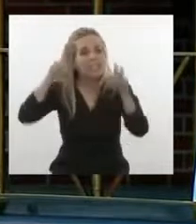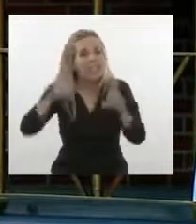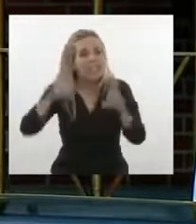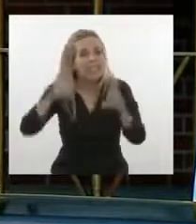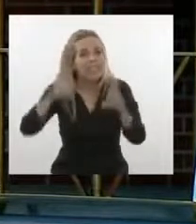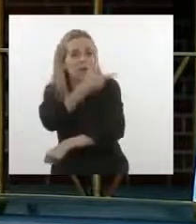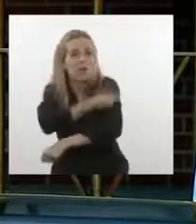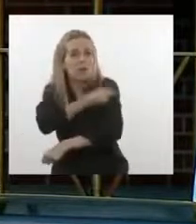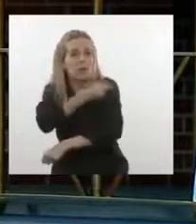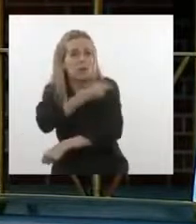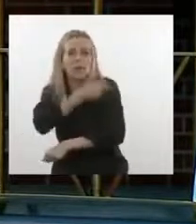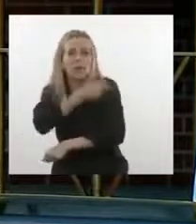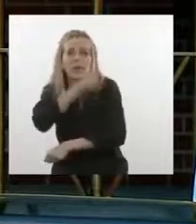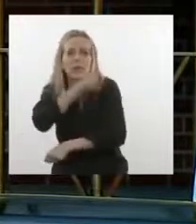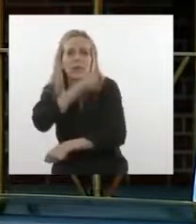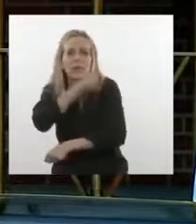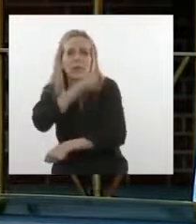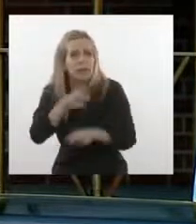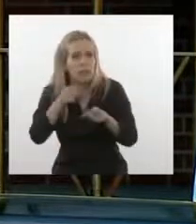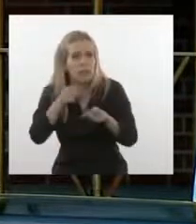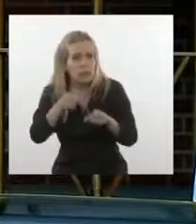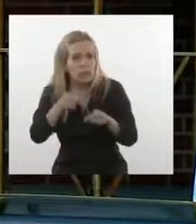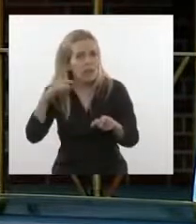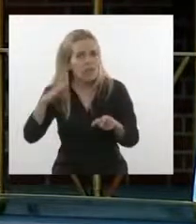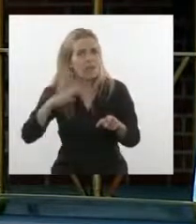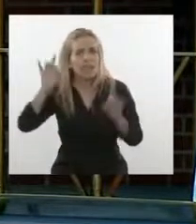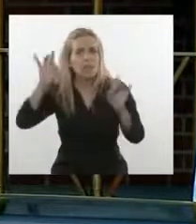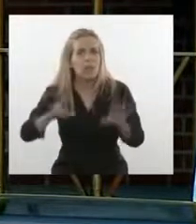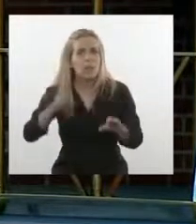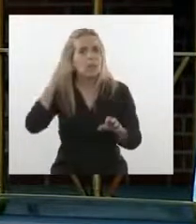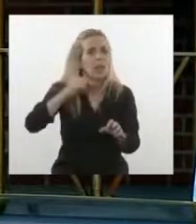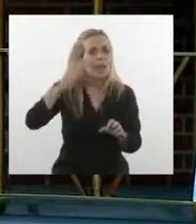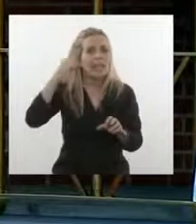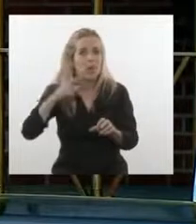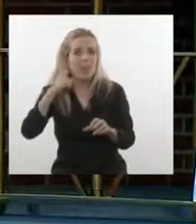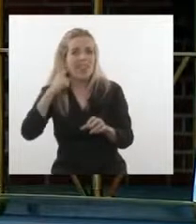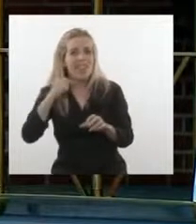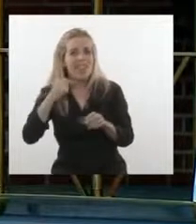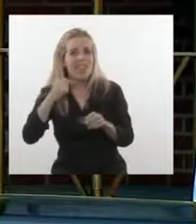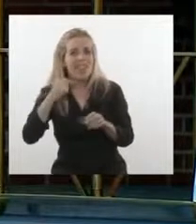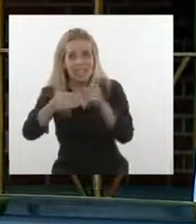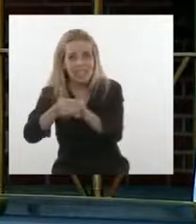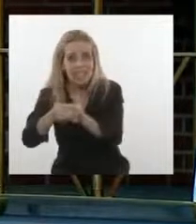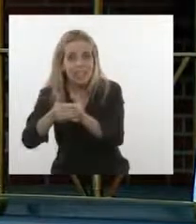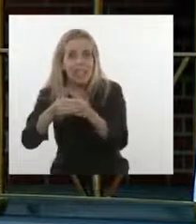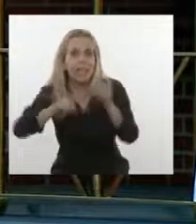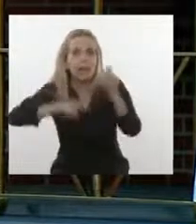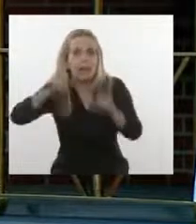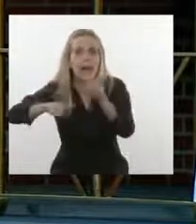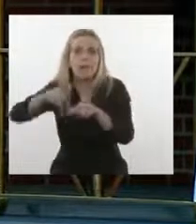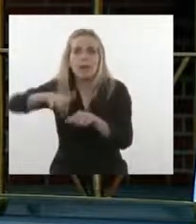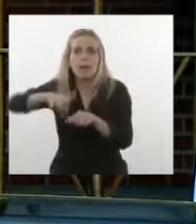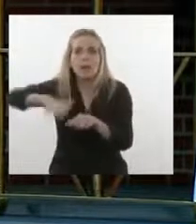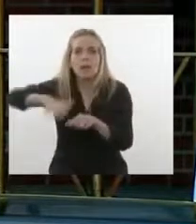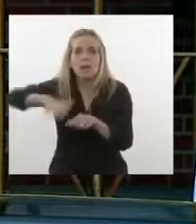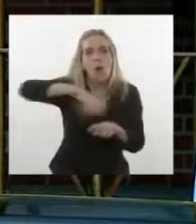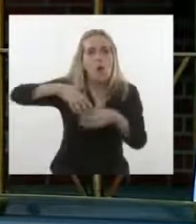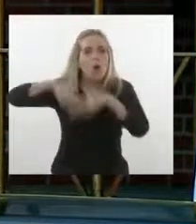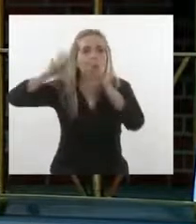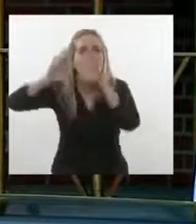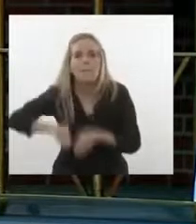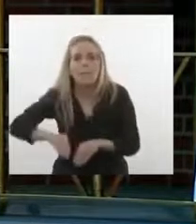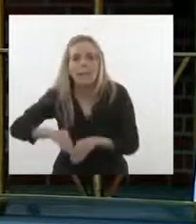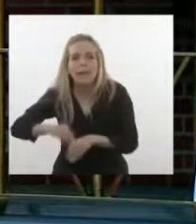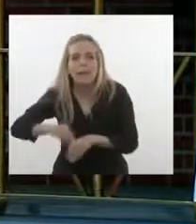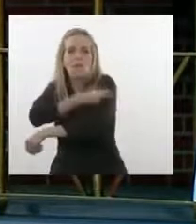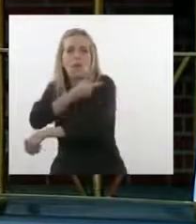vacunación. Insisto, estamos a 99 días. A 99 días de lograr la inmunidad de grupo y, por tanto, lograr ese